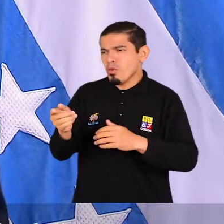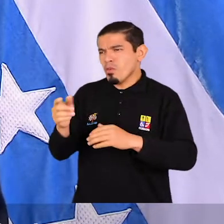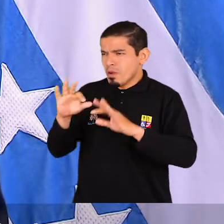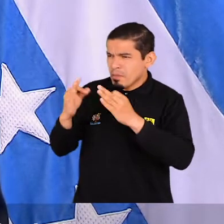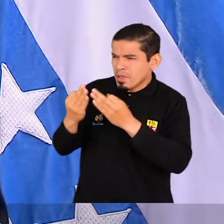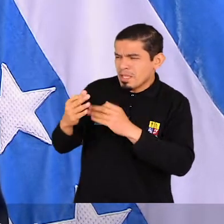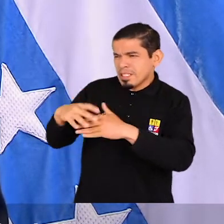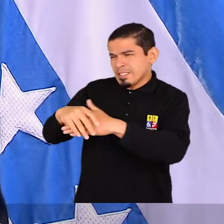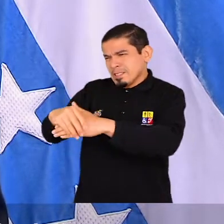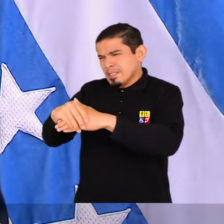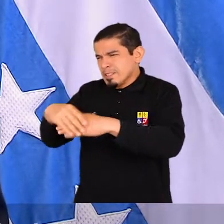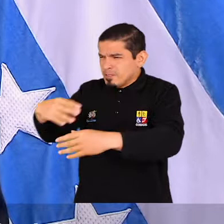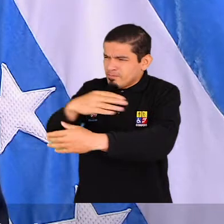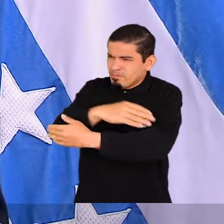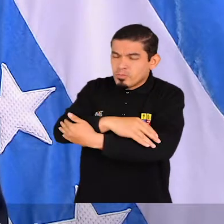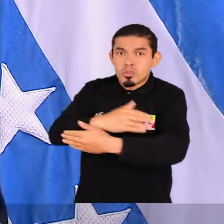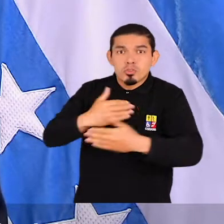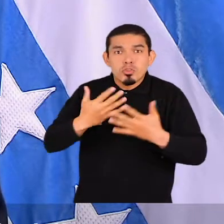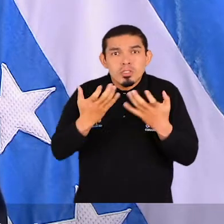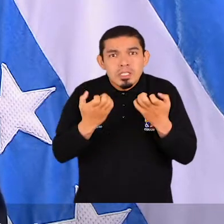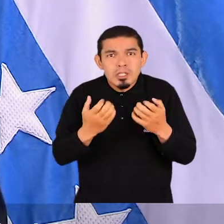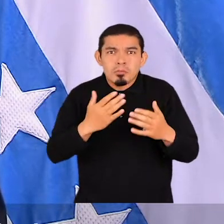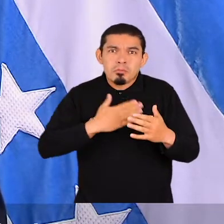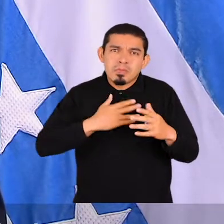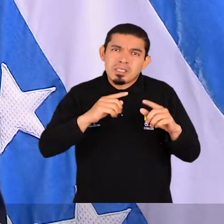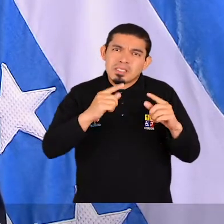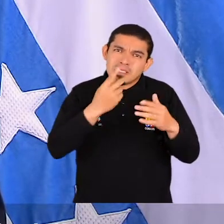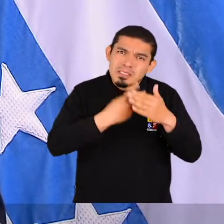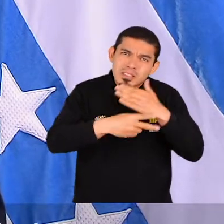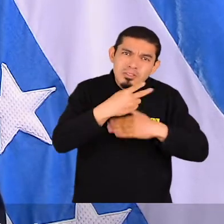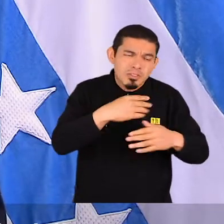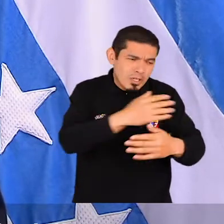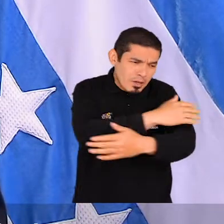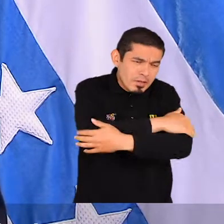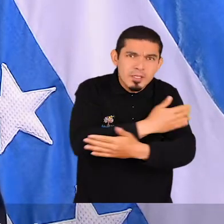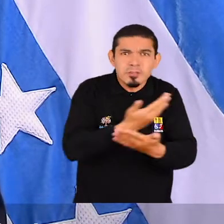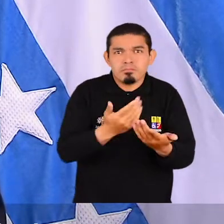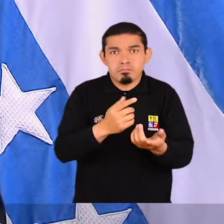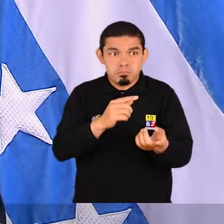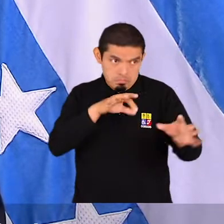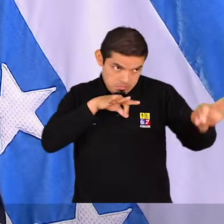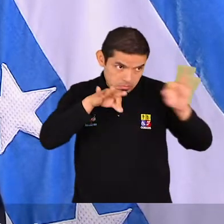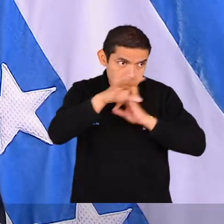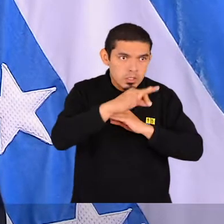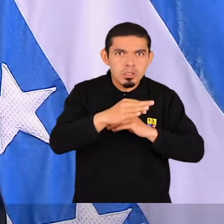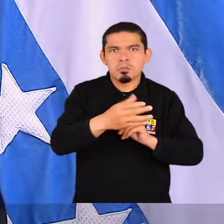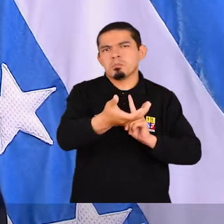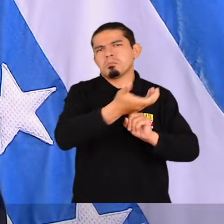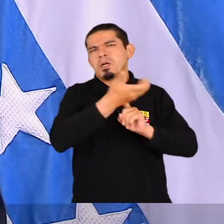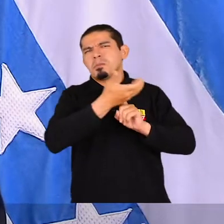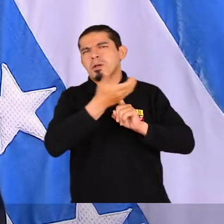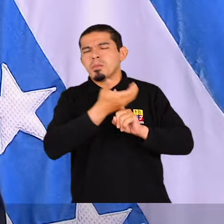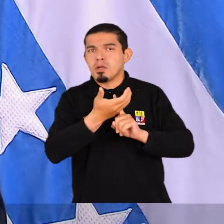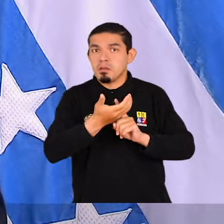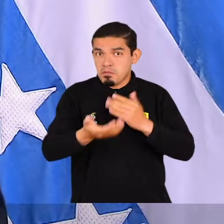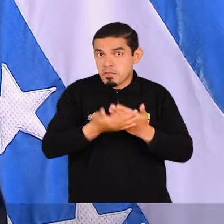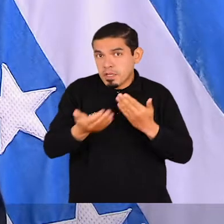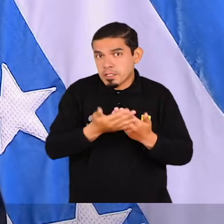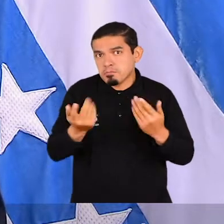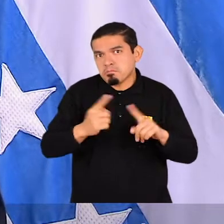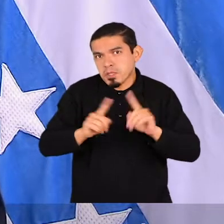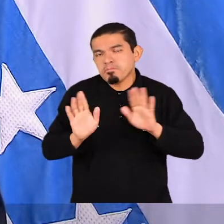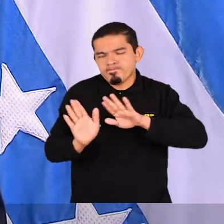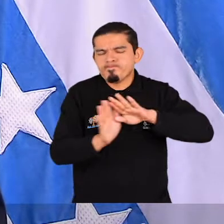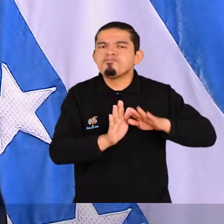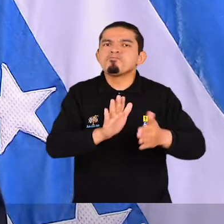por tan solo un día de abrazar a mis hijos. ¿Qué fácil es criticar y qué difícil hacer? Ecuatorianos, no